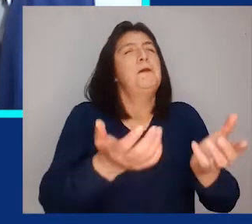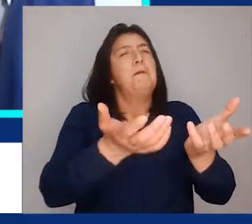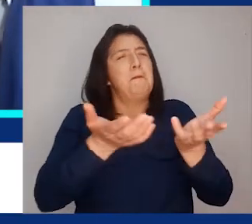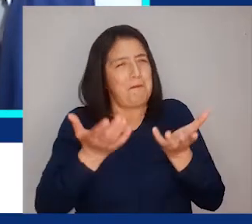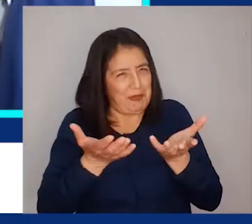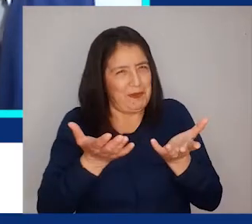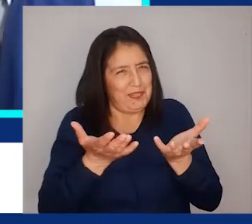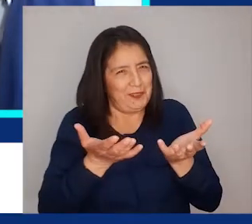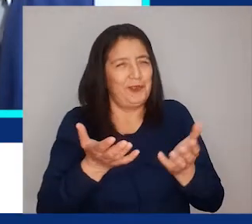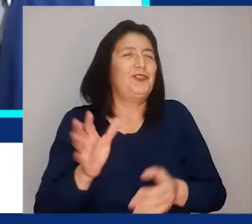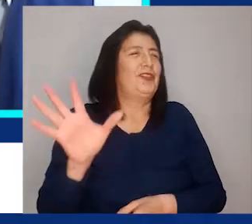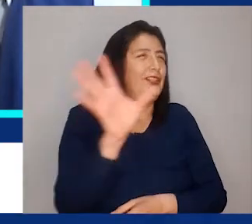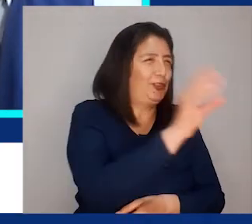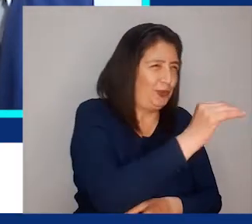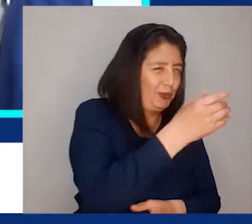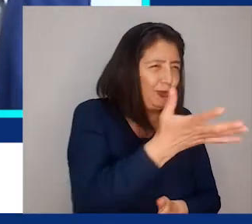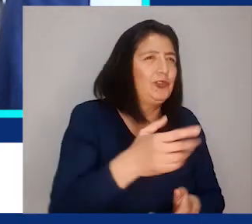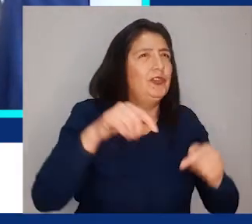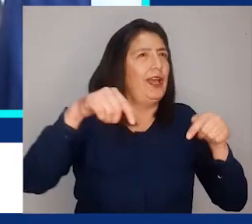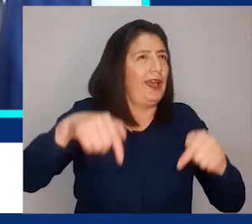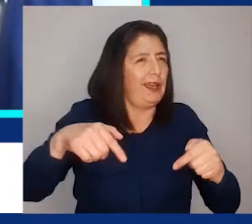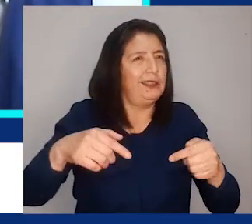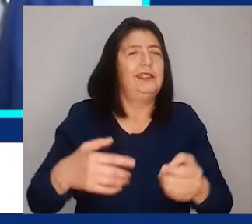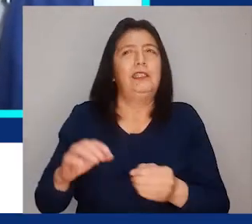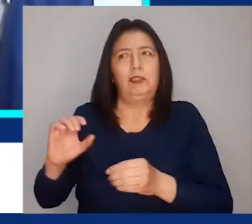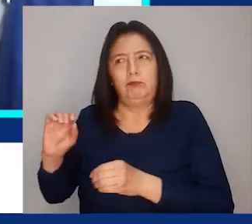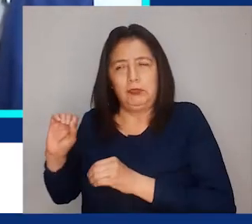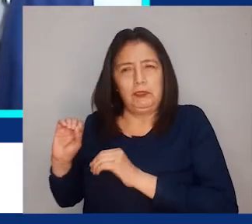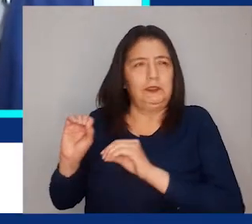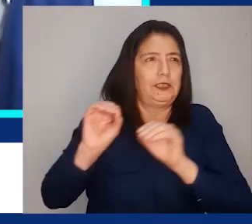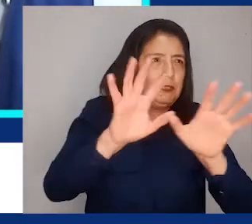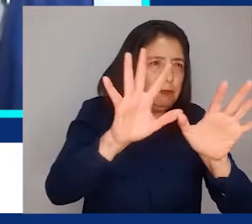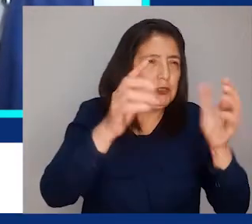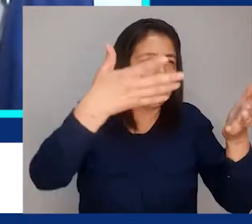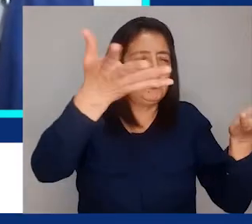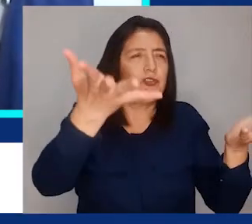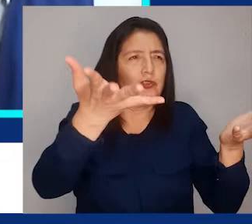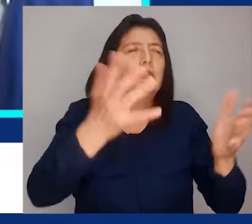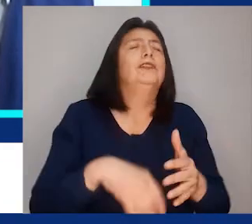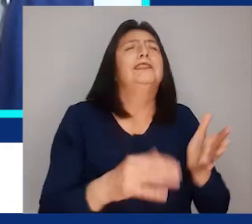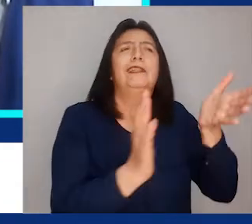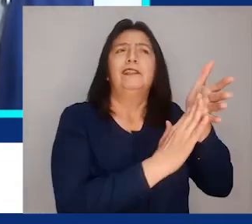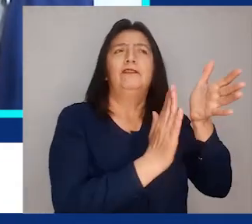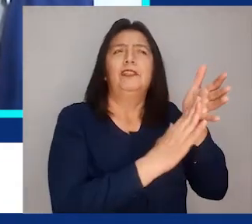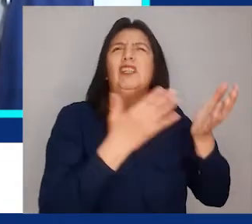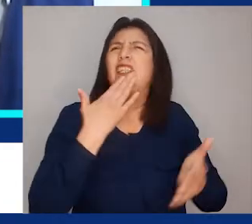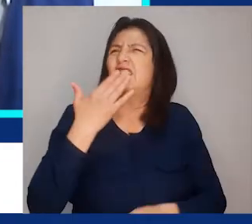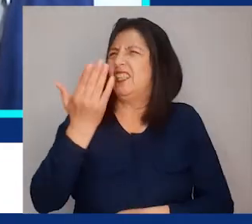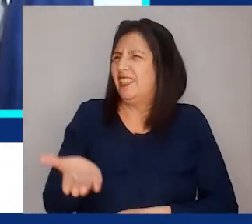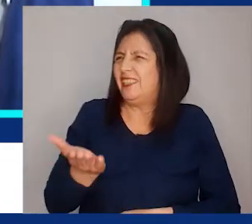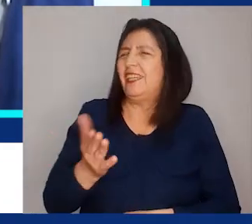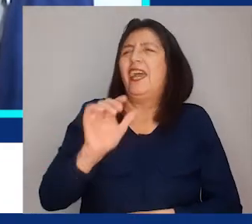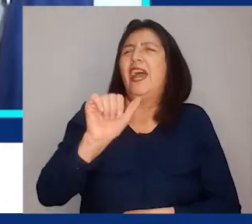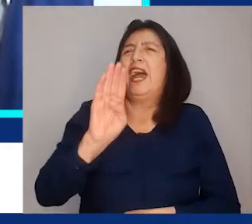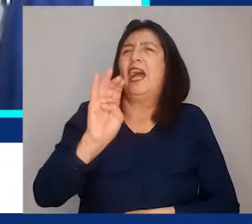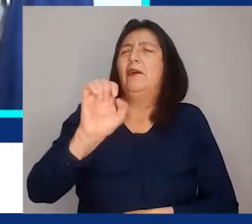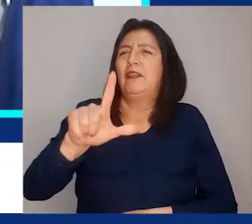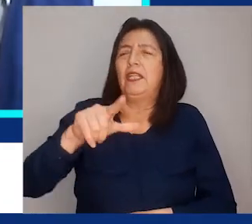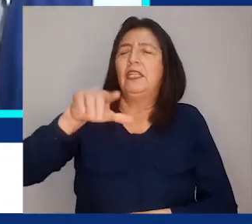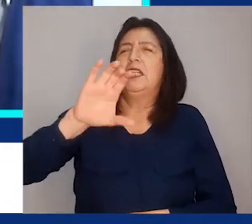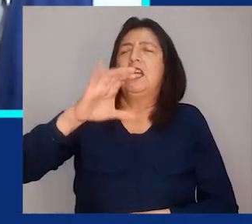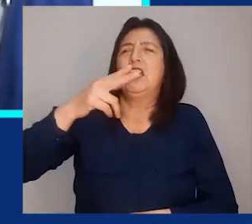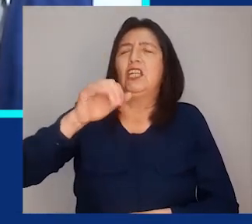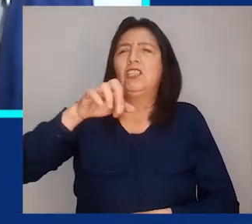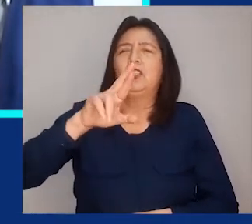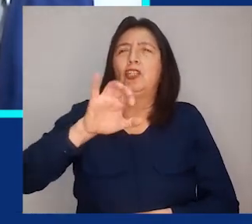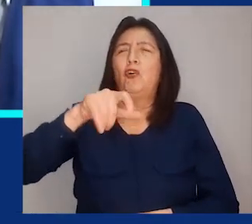Bienvenidas y bienvenidos a esta transmisión de la Defensoría del Pueblo. Nos acompaña Abel Chiroque, jefe de la Oficina